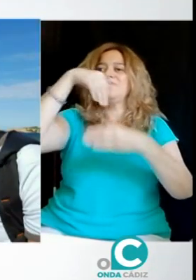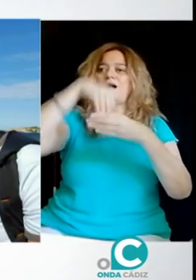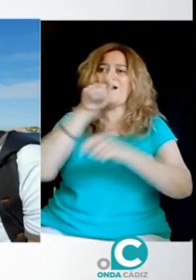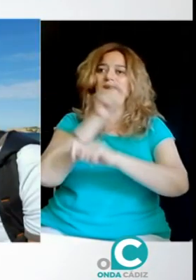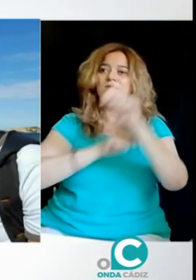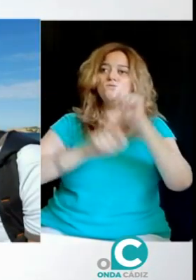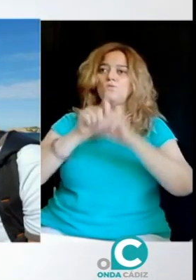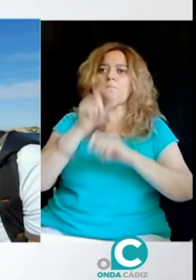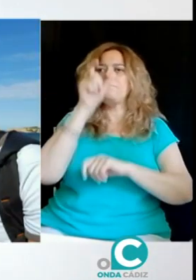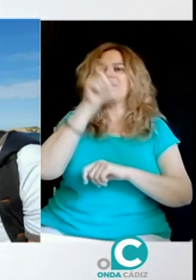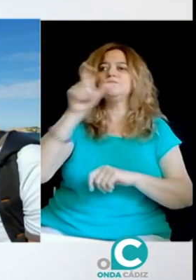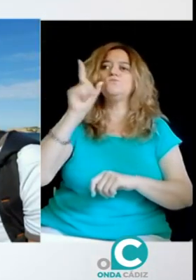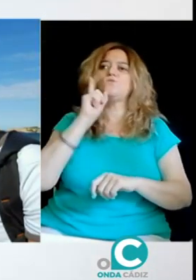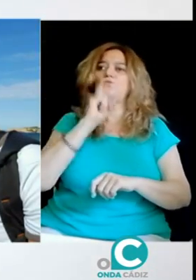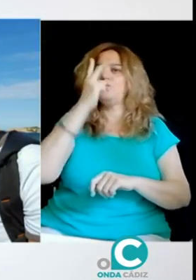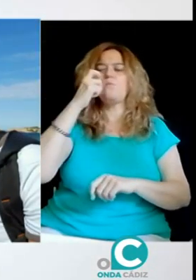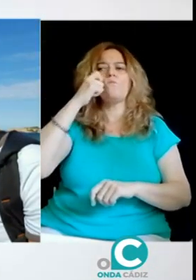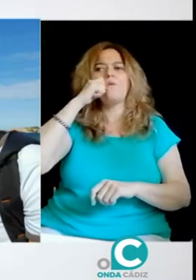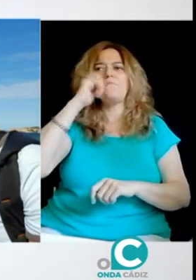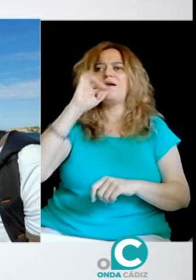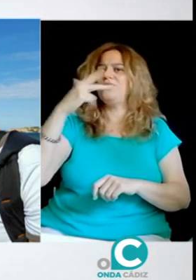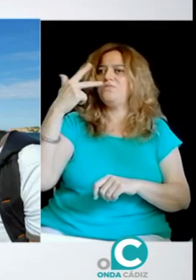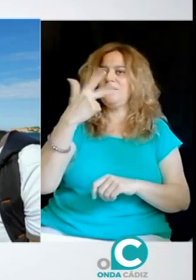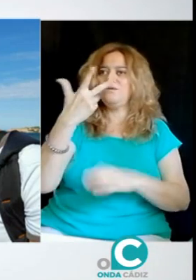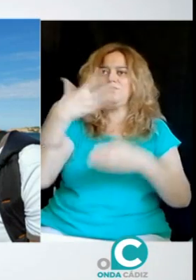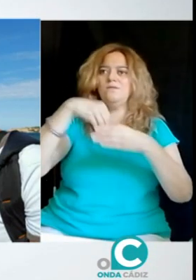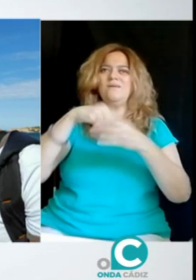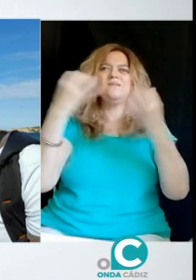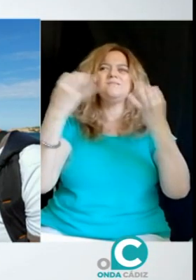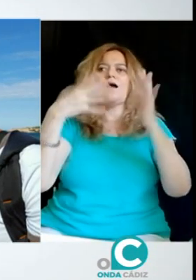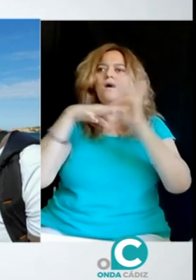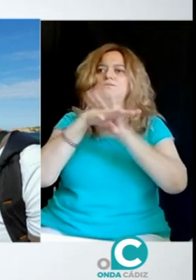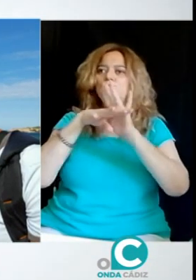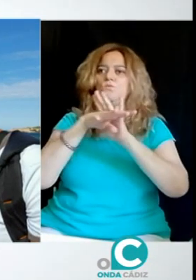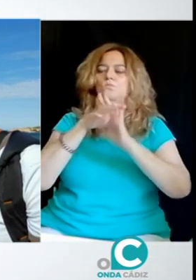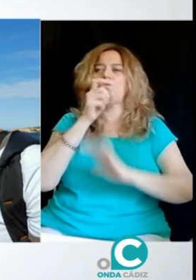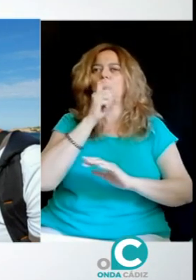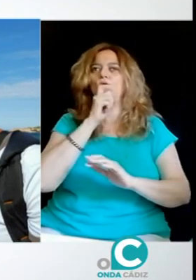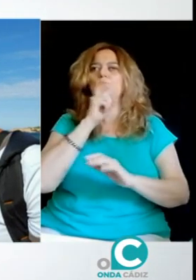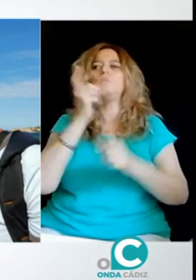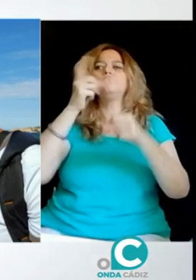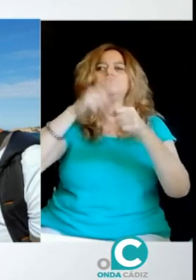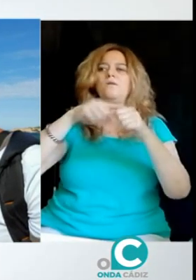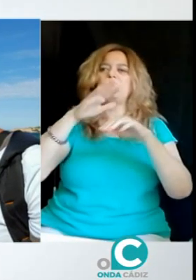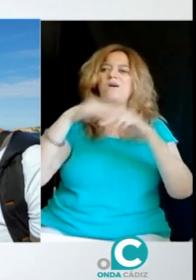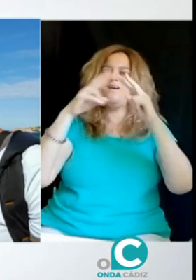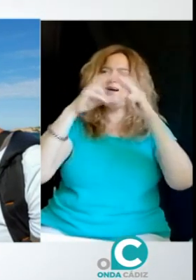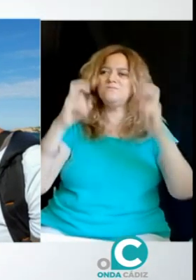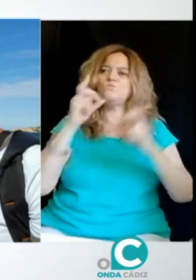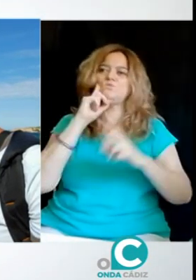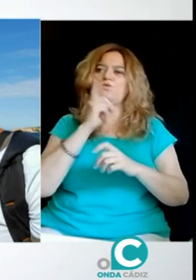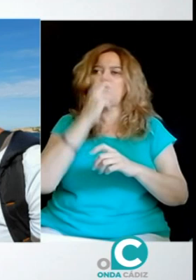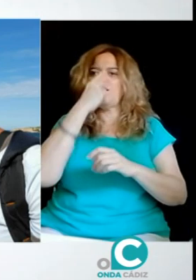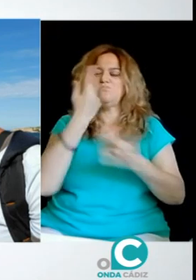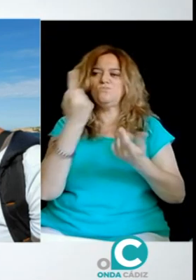la presidenta actual de la asociación y represento, pues, bueno, a todo el colectivo de personas sordociegas